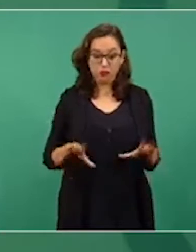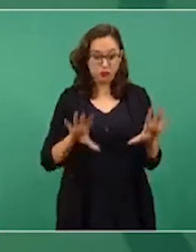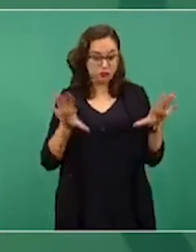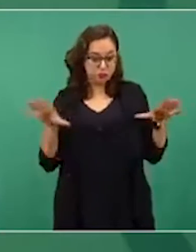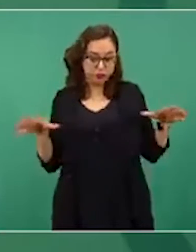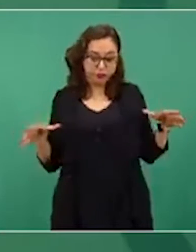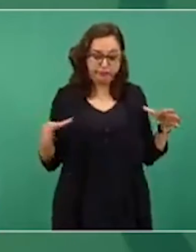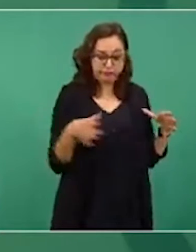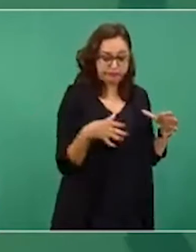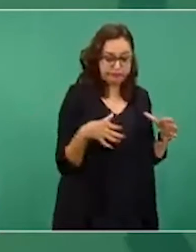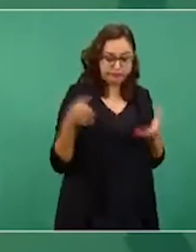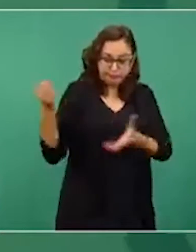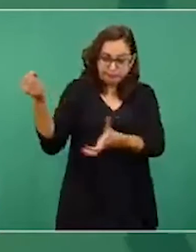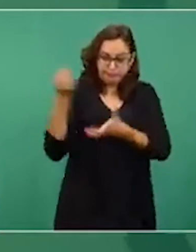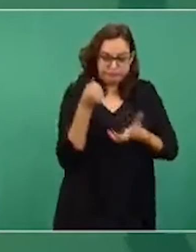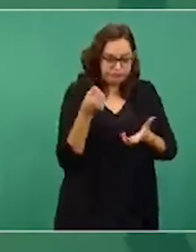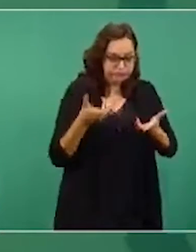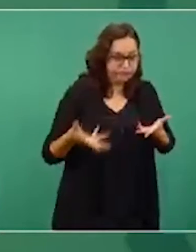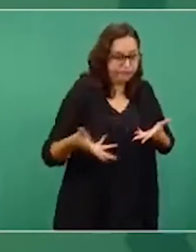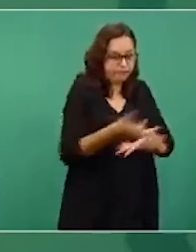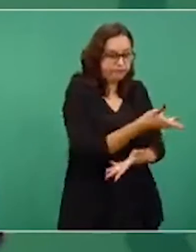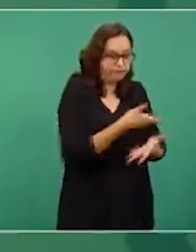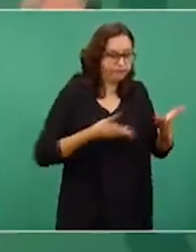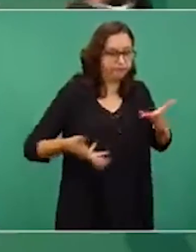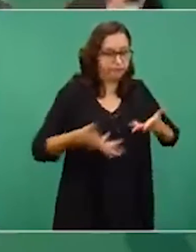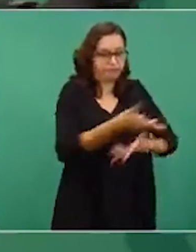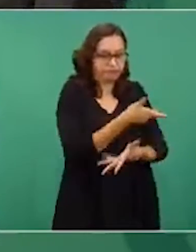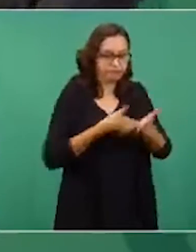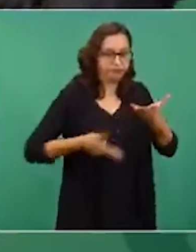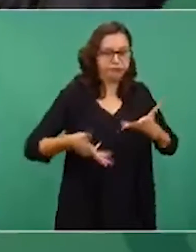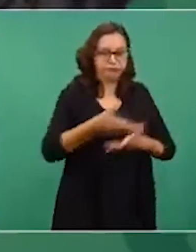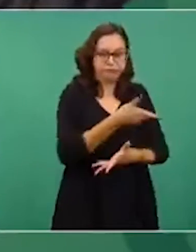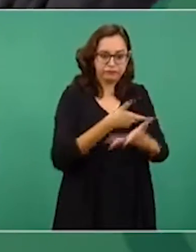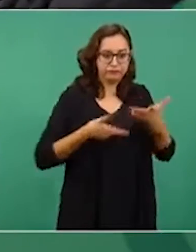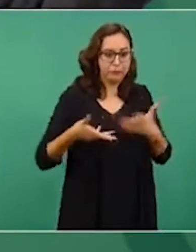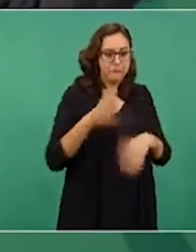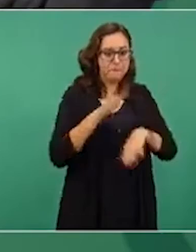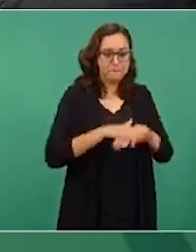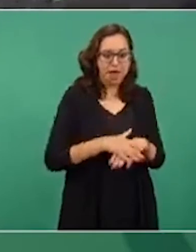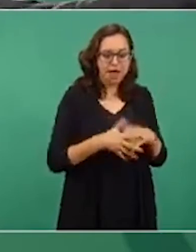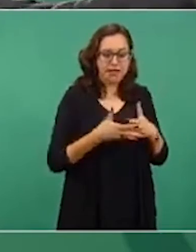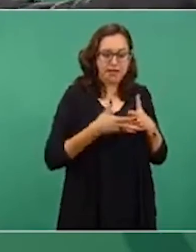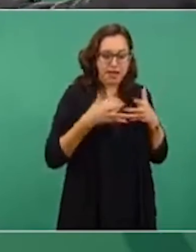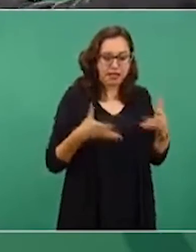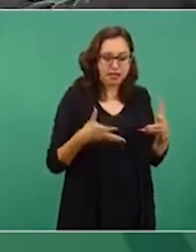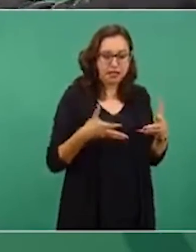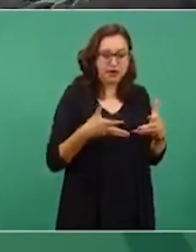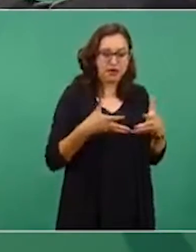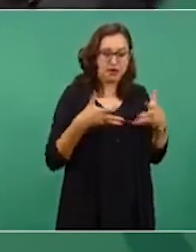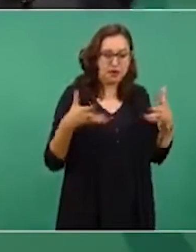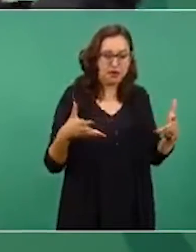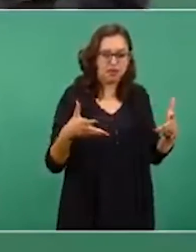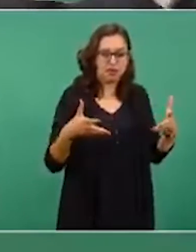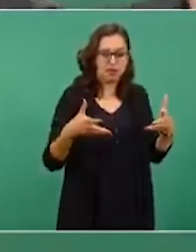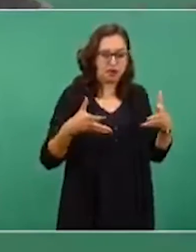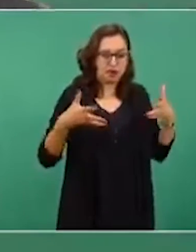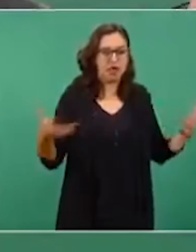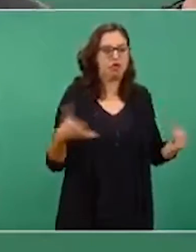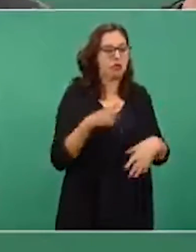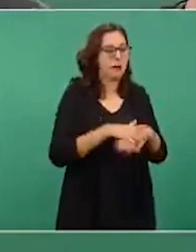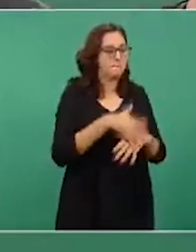crecía y crecía y crecía el número